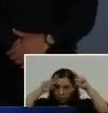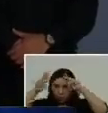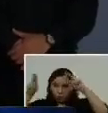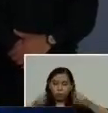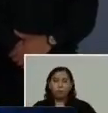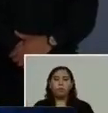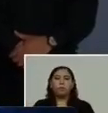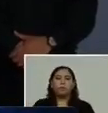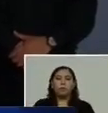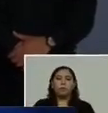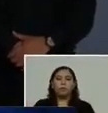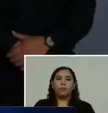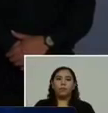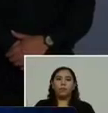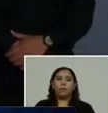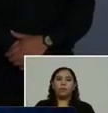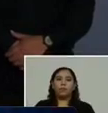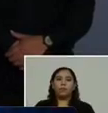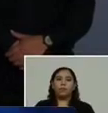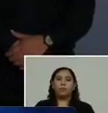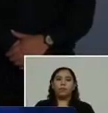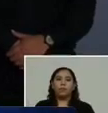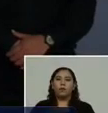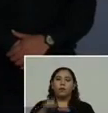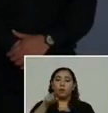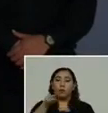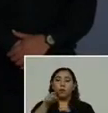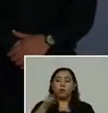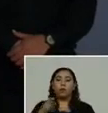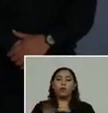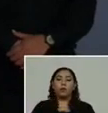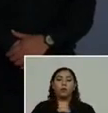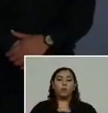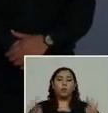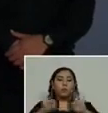poner como prioridad la vida.